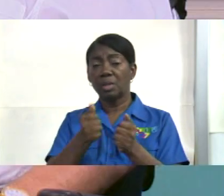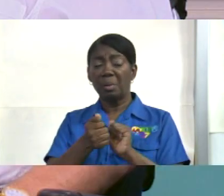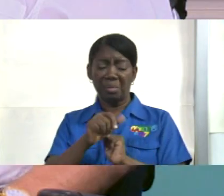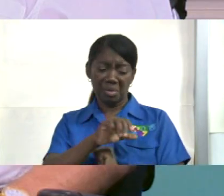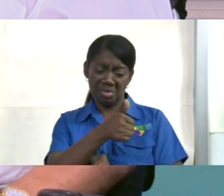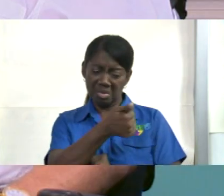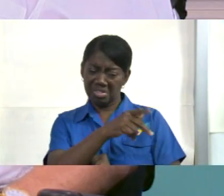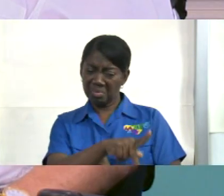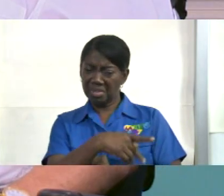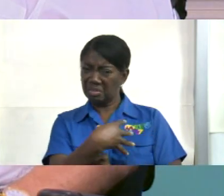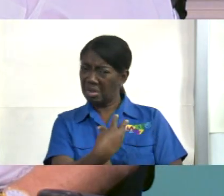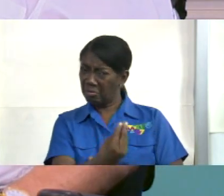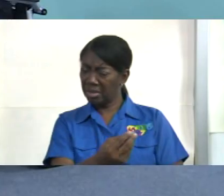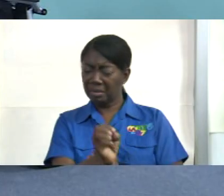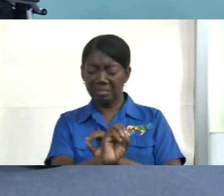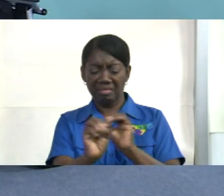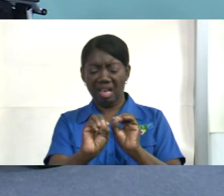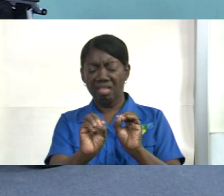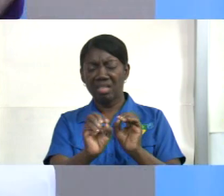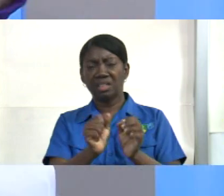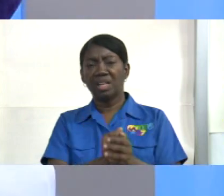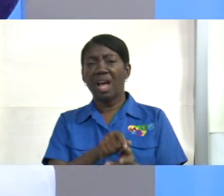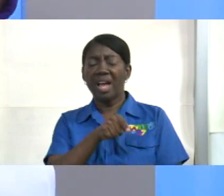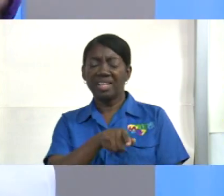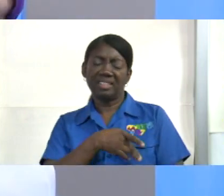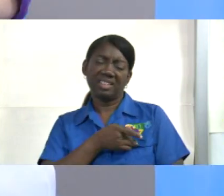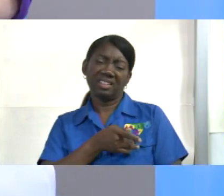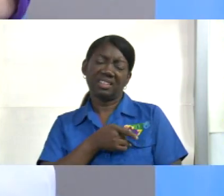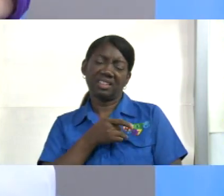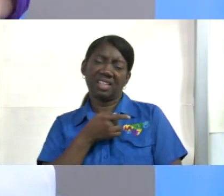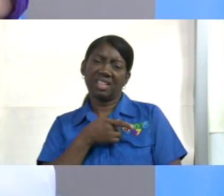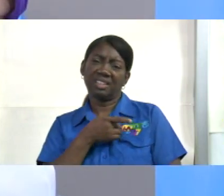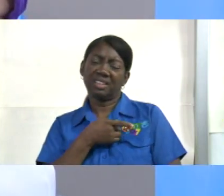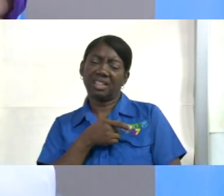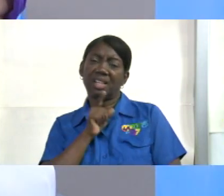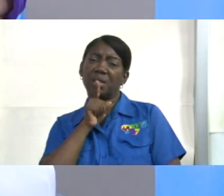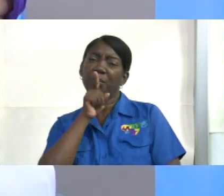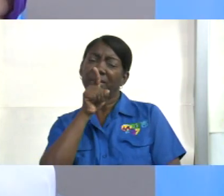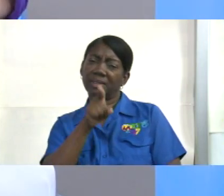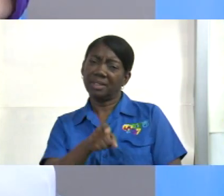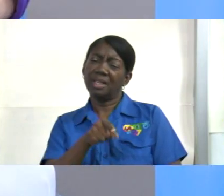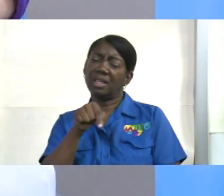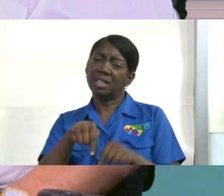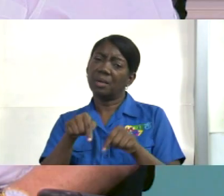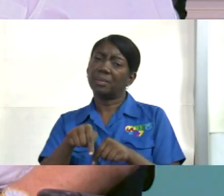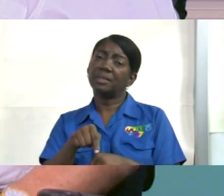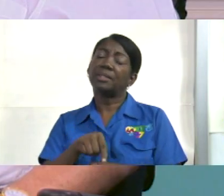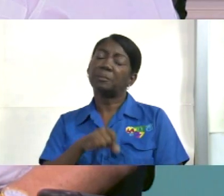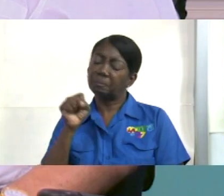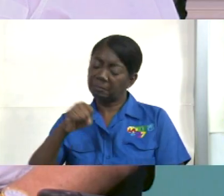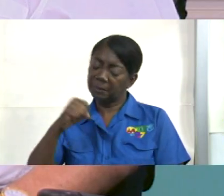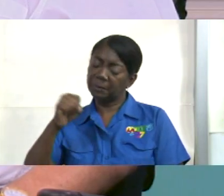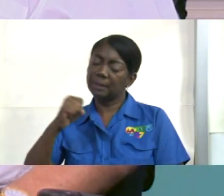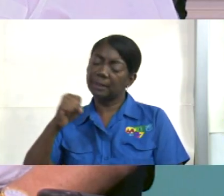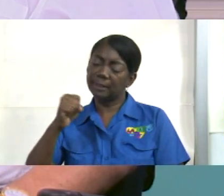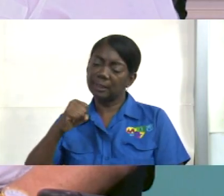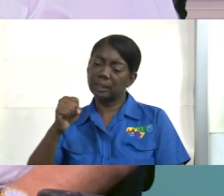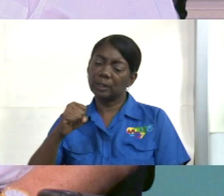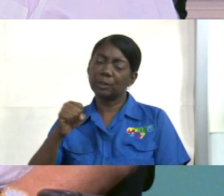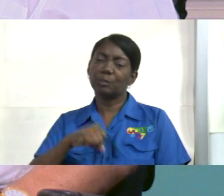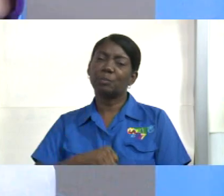entonces ahí es donde se siente en realidad la discapacidad así